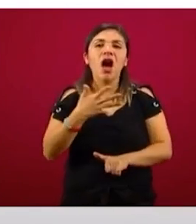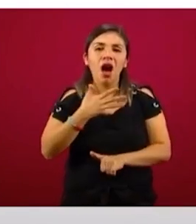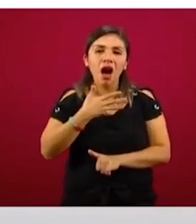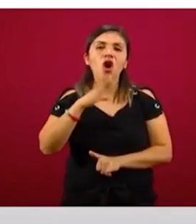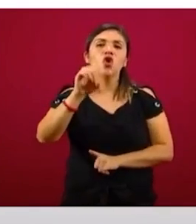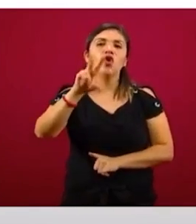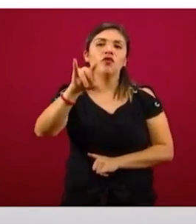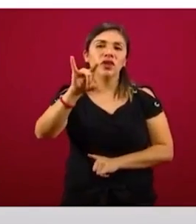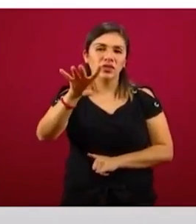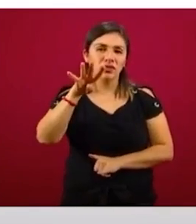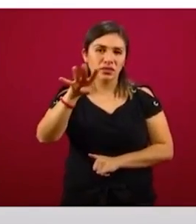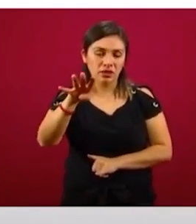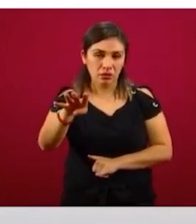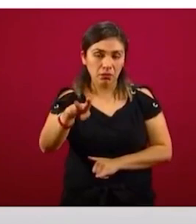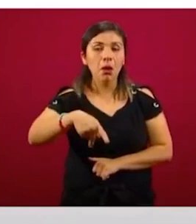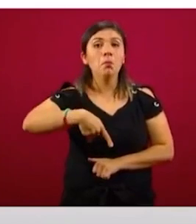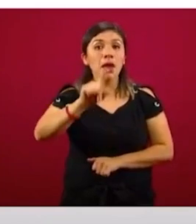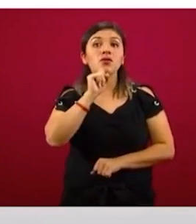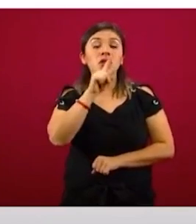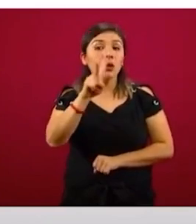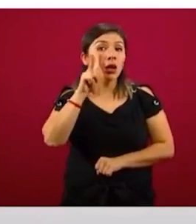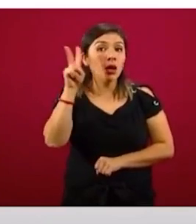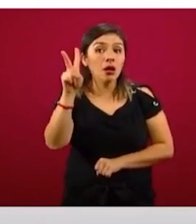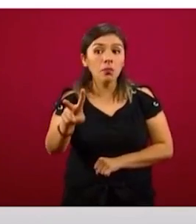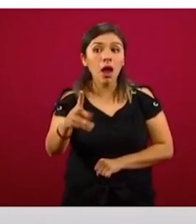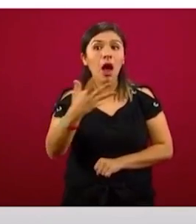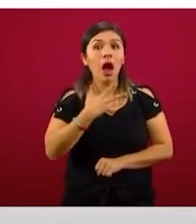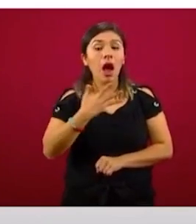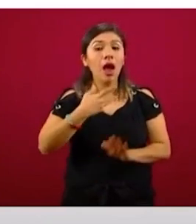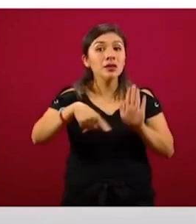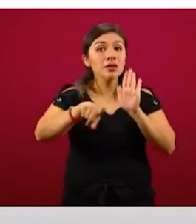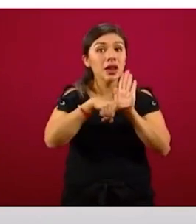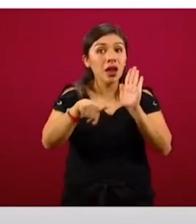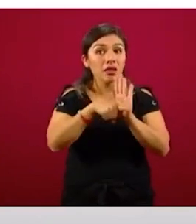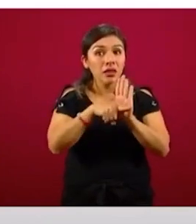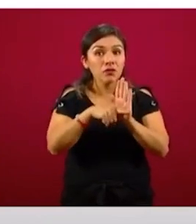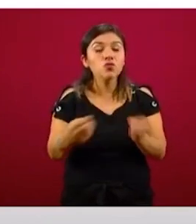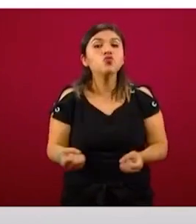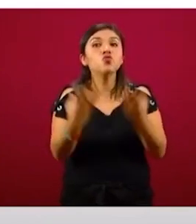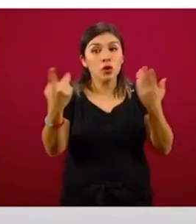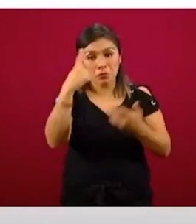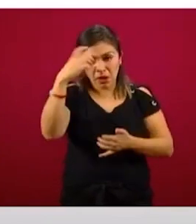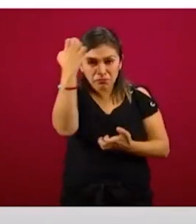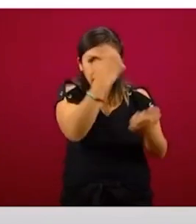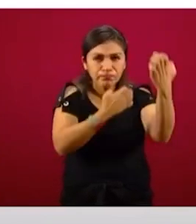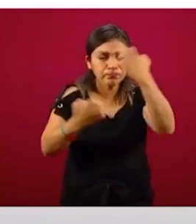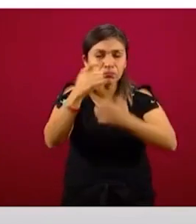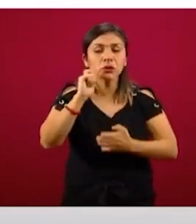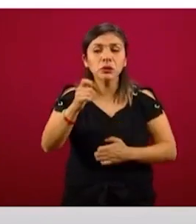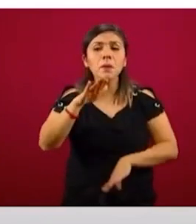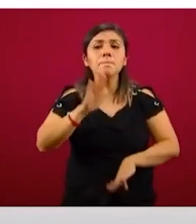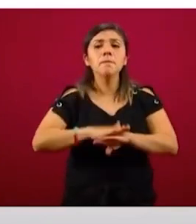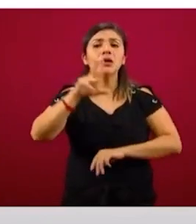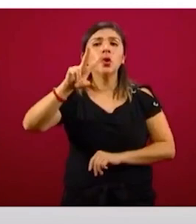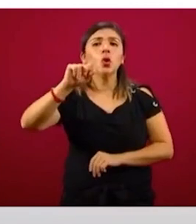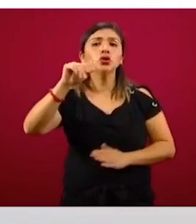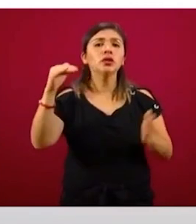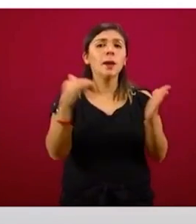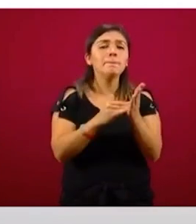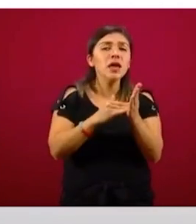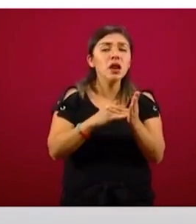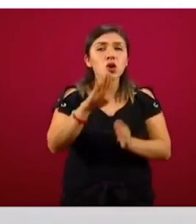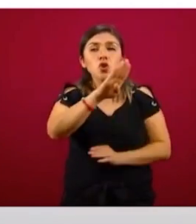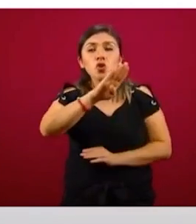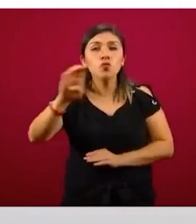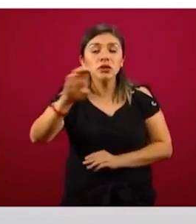-2, pero también vean que los que han salido negativos a la prueba ya son más de 80 mil, casi 81